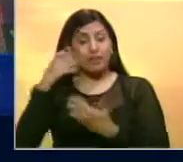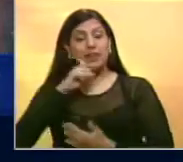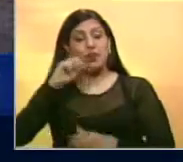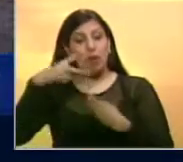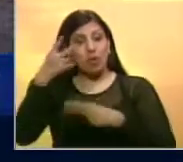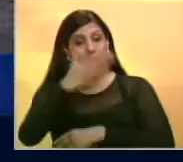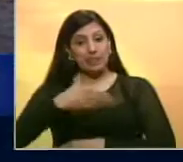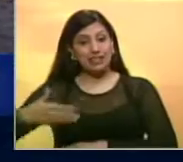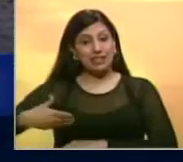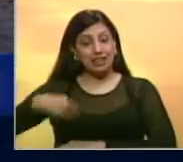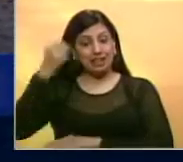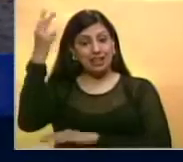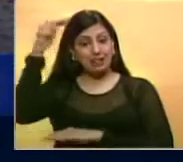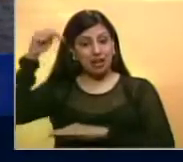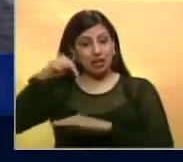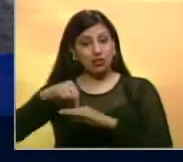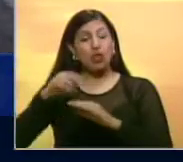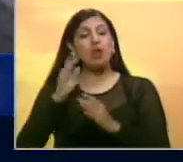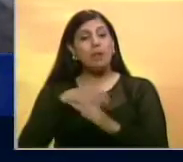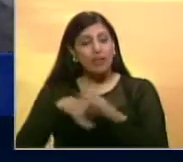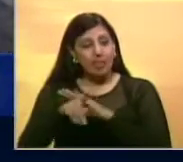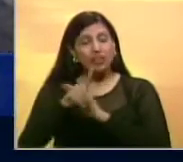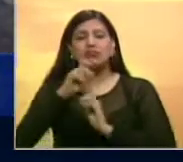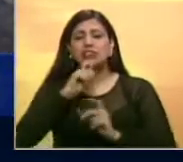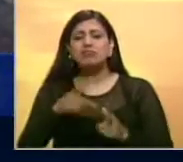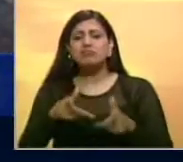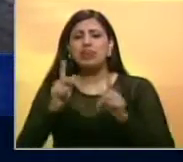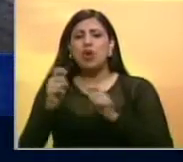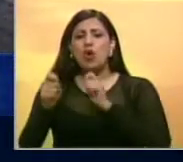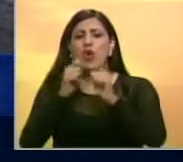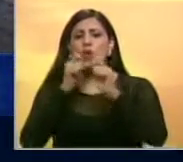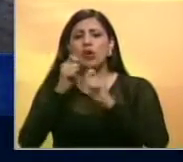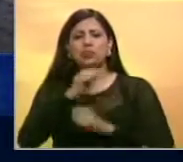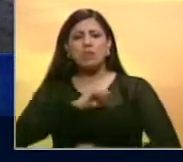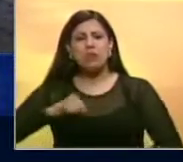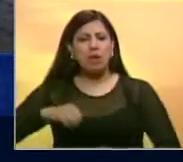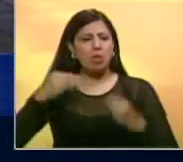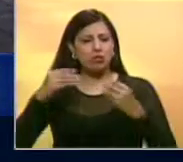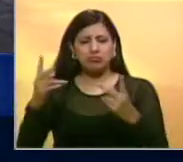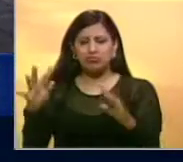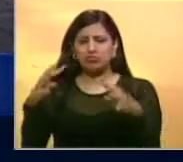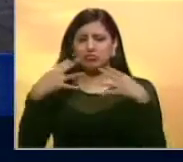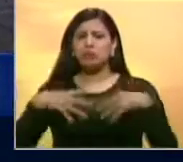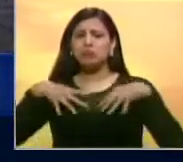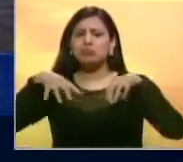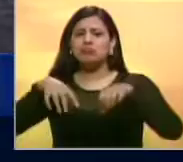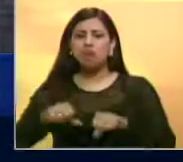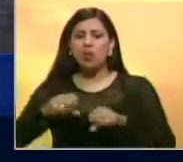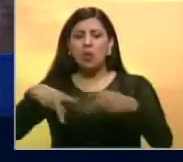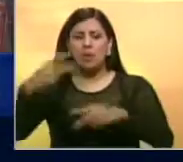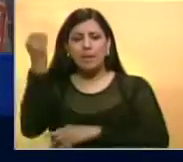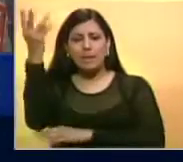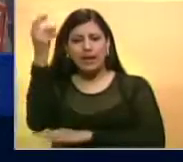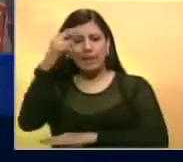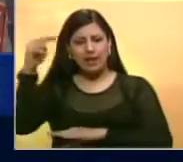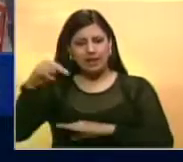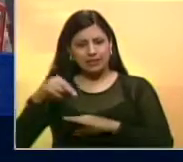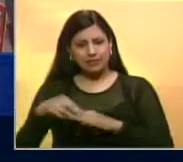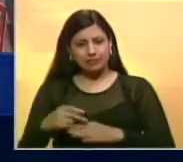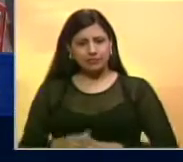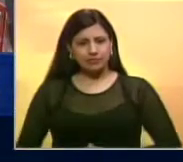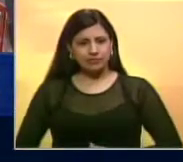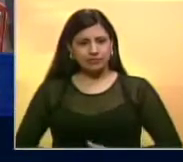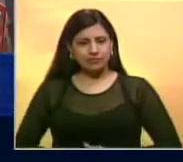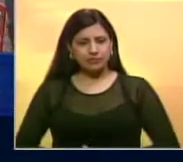medios internacionales y privados podrán ingresar al hemiciclo para transmitir el momento en el que tomen posesión los nuevos parlamentarios de ambos